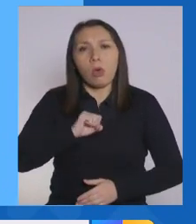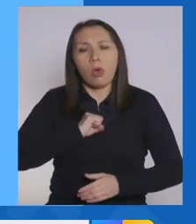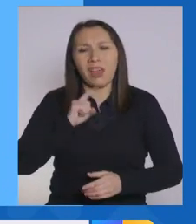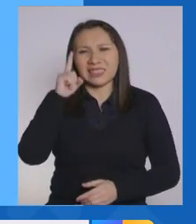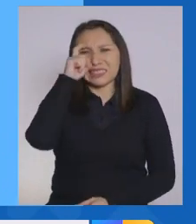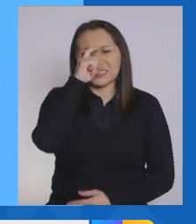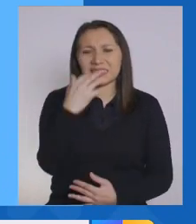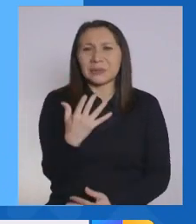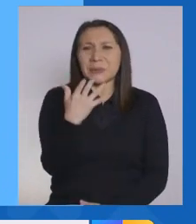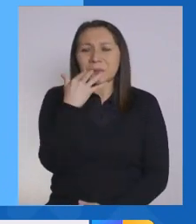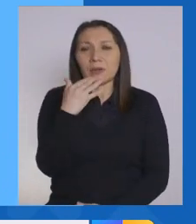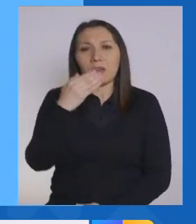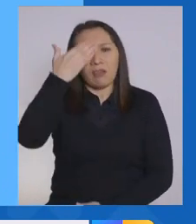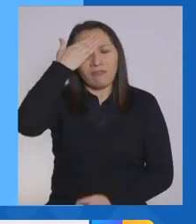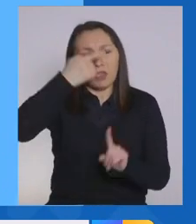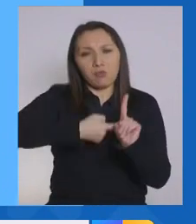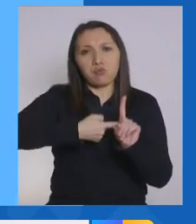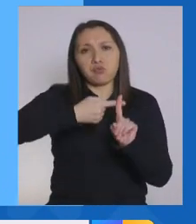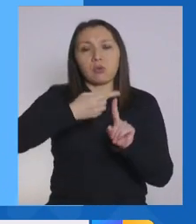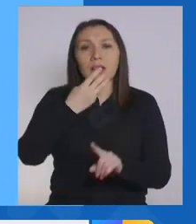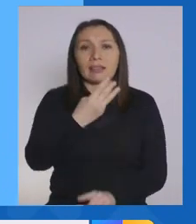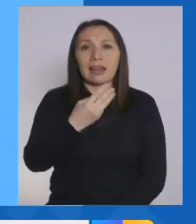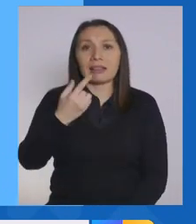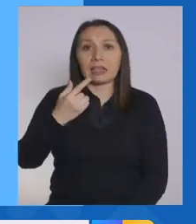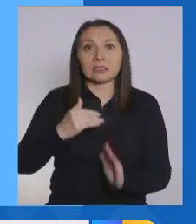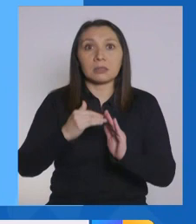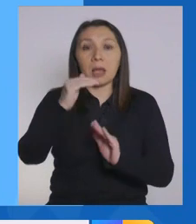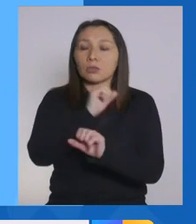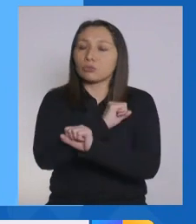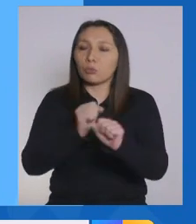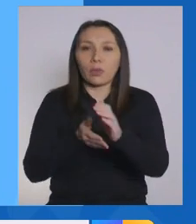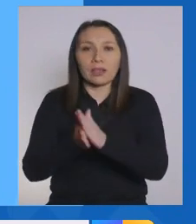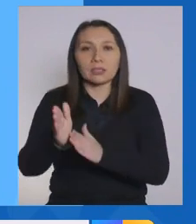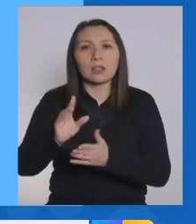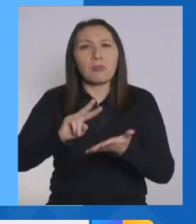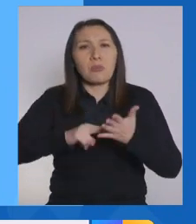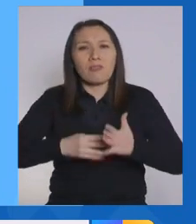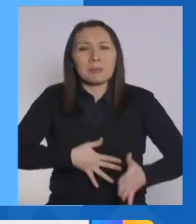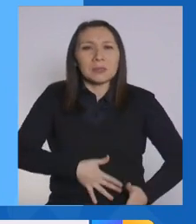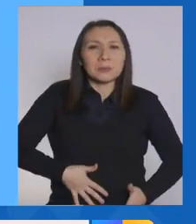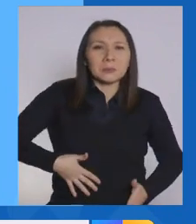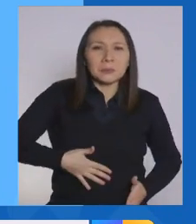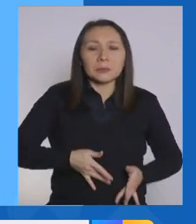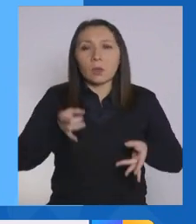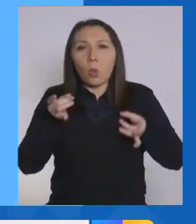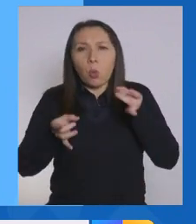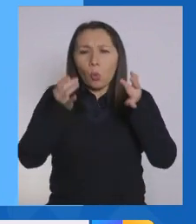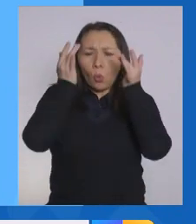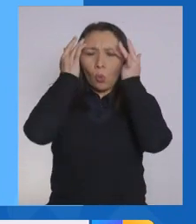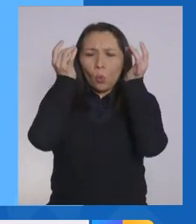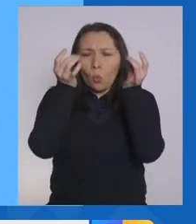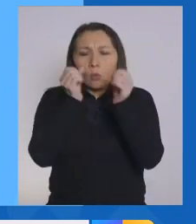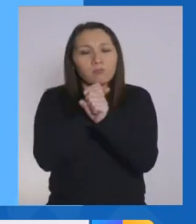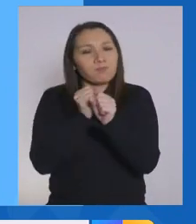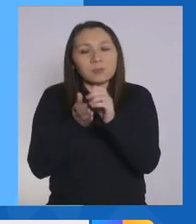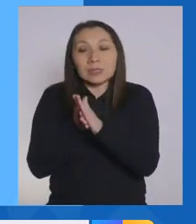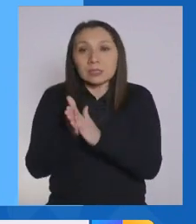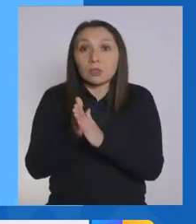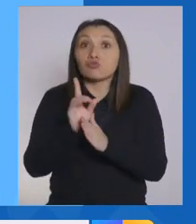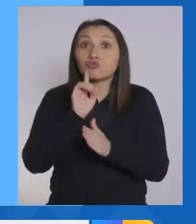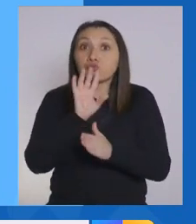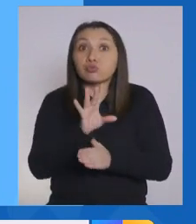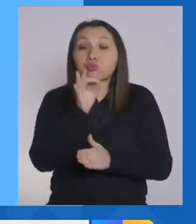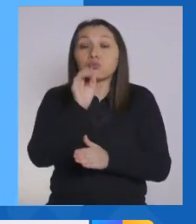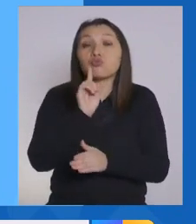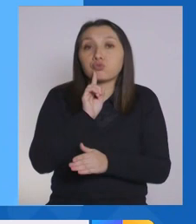respiratoria, fiebre, fiebre mayor a 37 grados, síntomas de estomacales o dolor de cabeza. Si presentan alguna